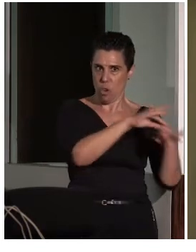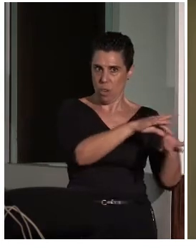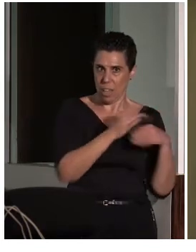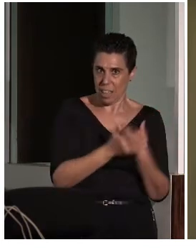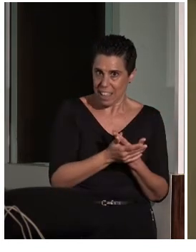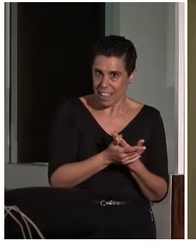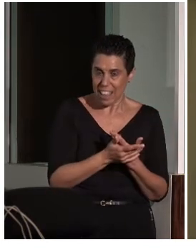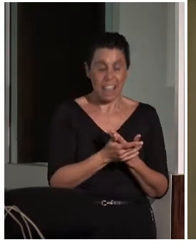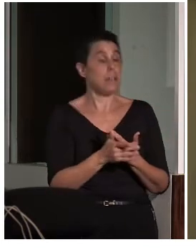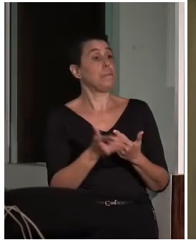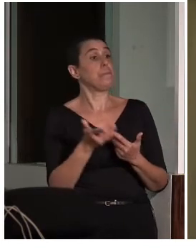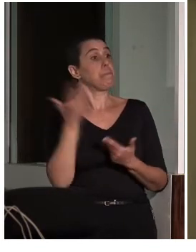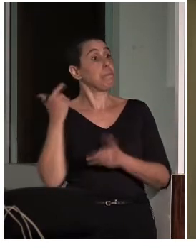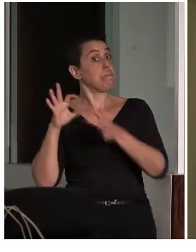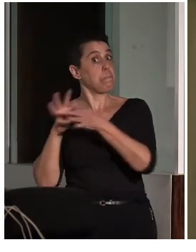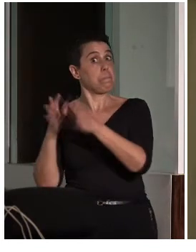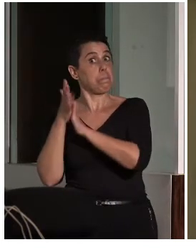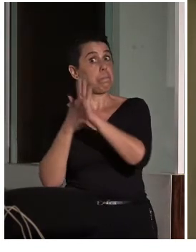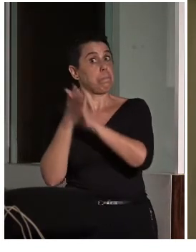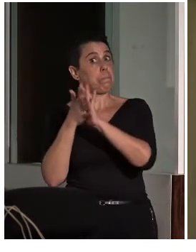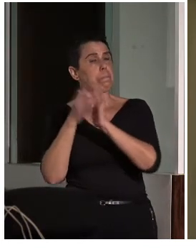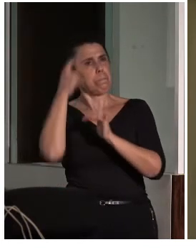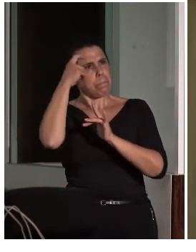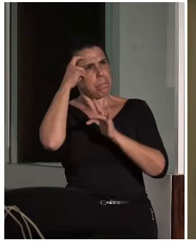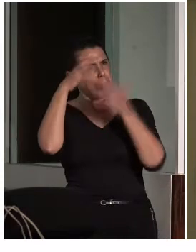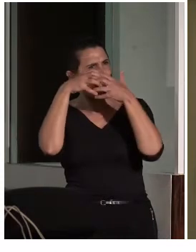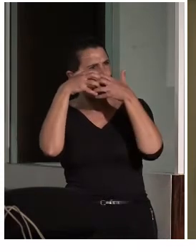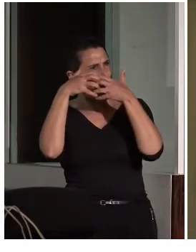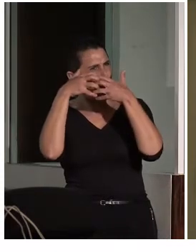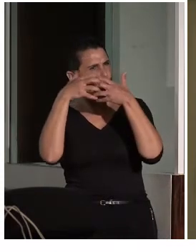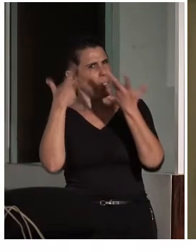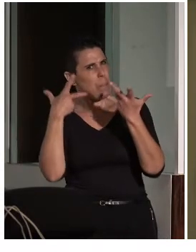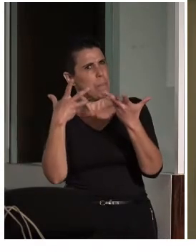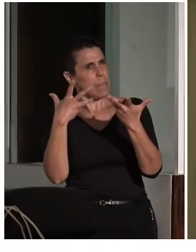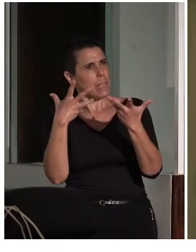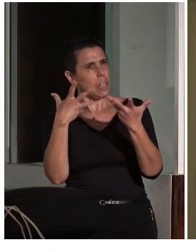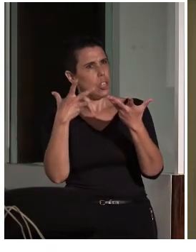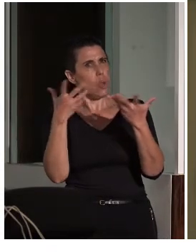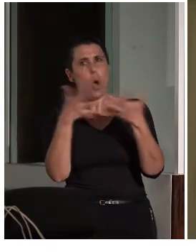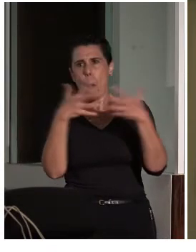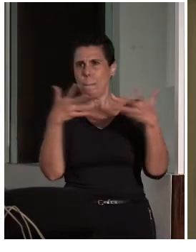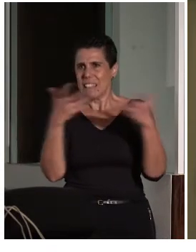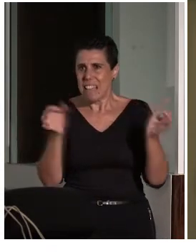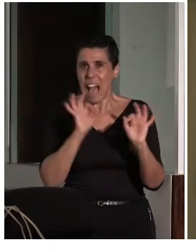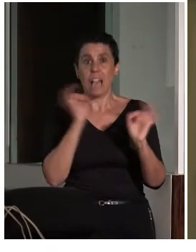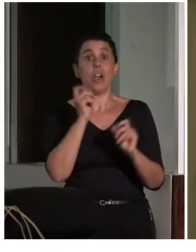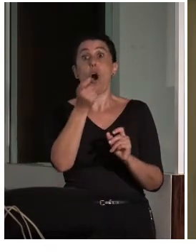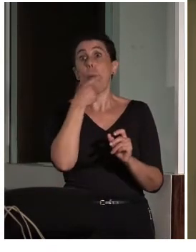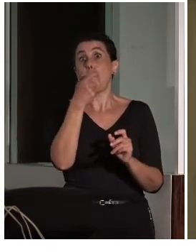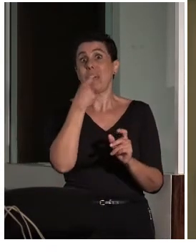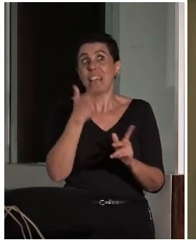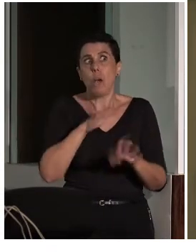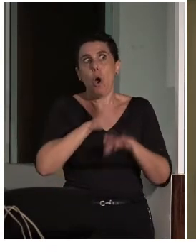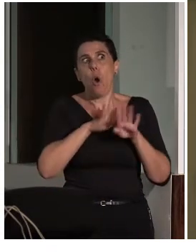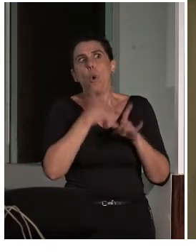procesamiento de los mensajes, bien por el déficit de atención, bien por la medicación. Es verdad que a veces